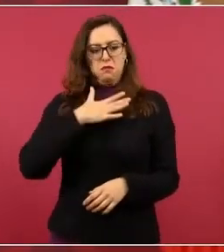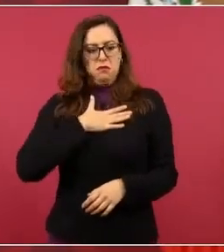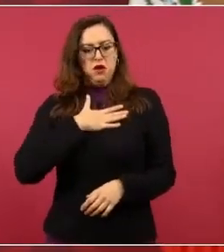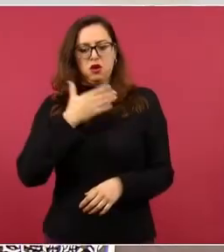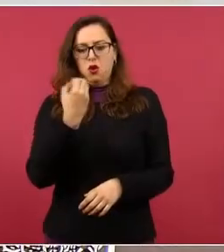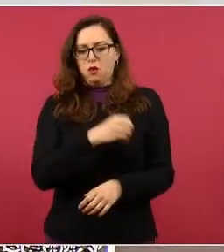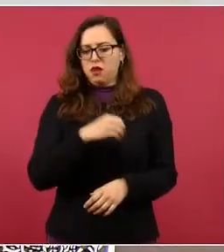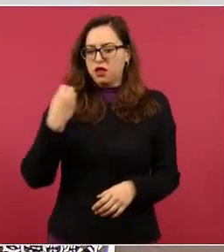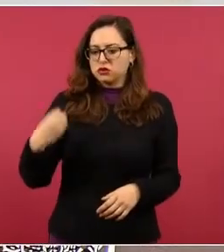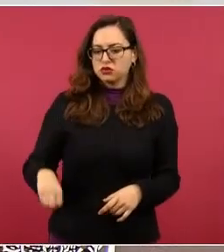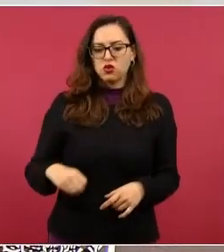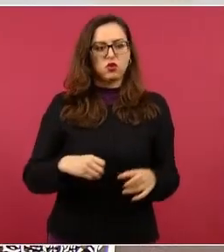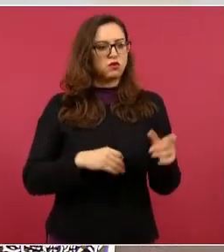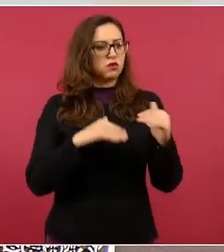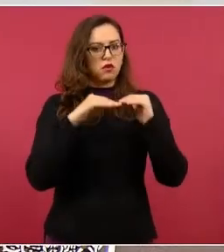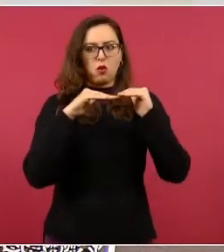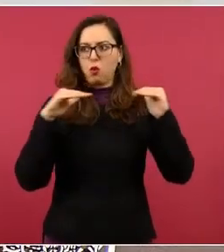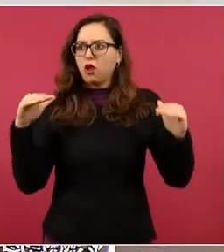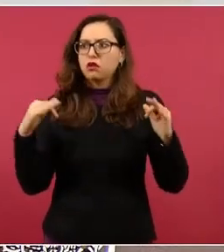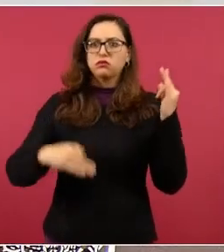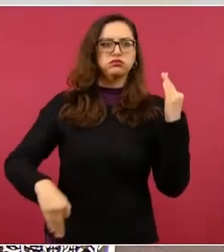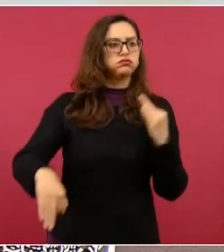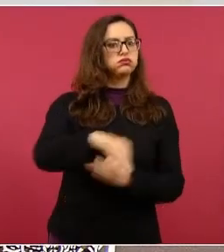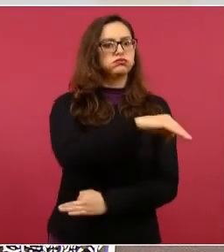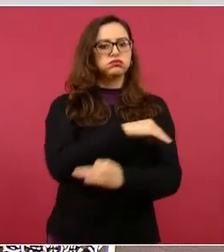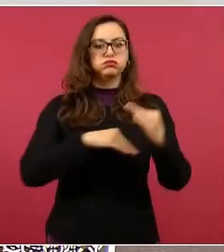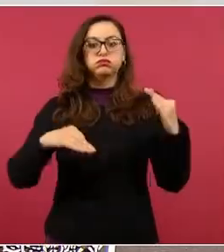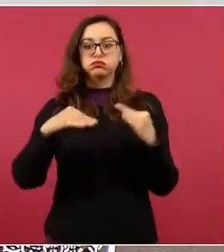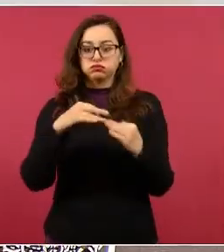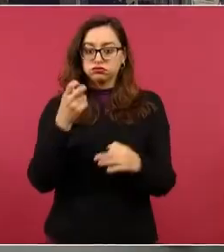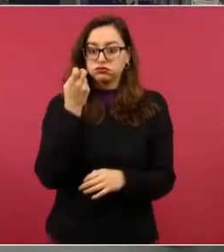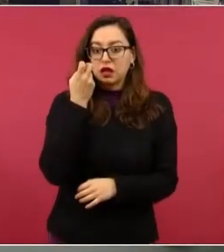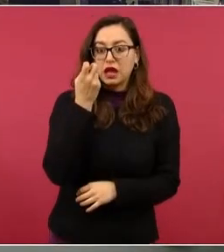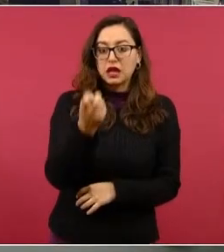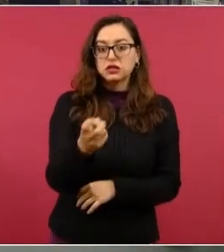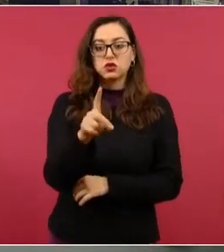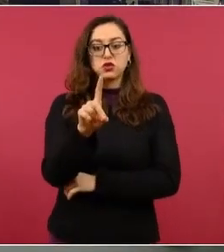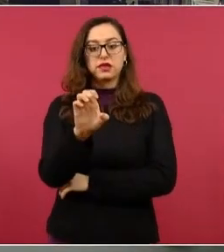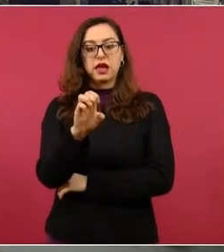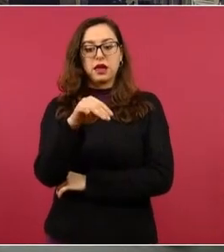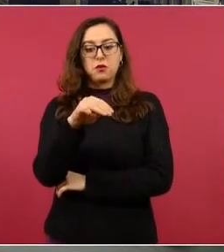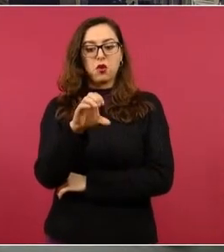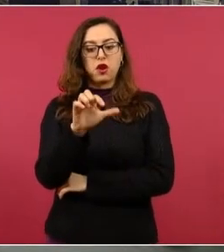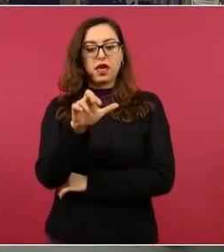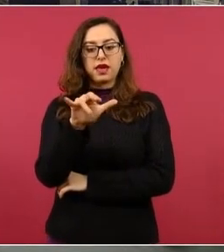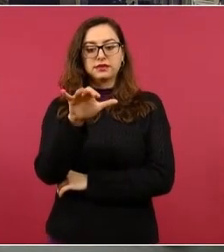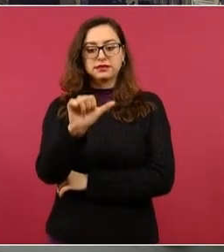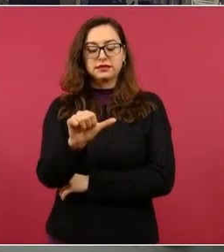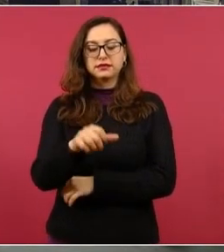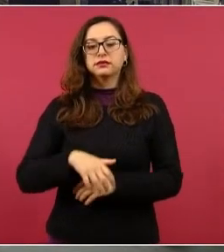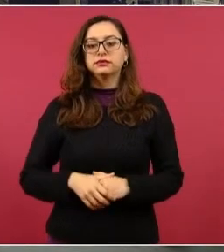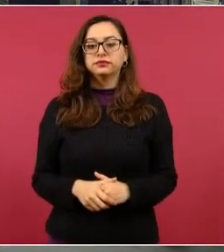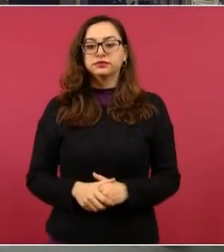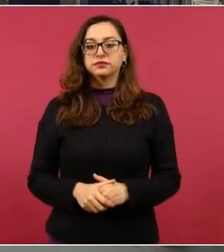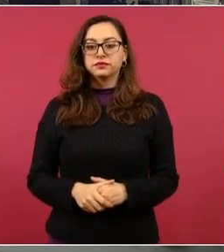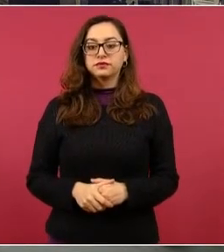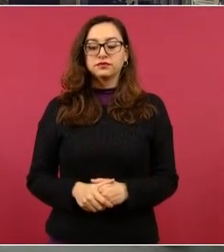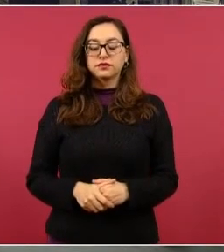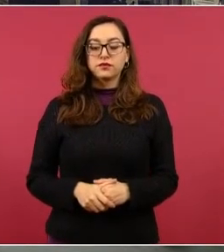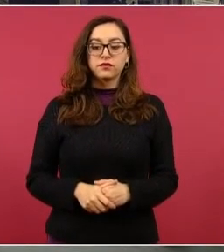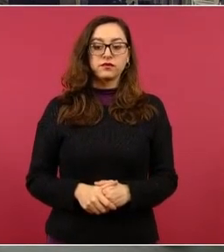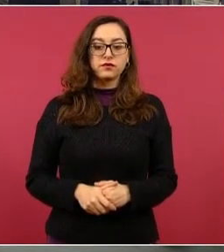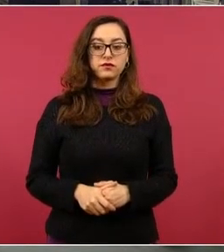Eso es la democracia. ¿Están justificadas estas manifestaciones que van a realizar el gobierno? ¿Están ya